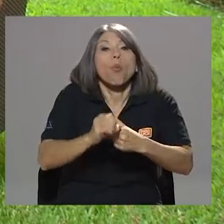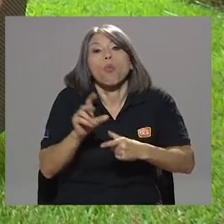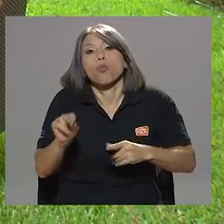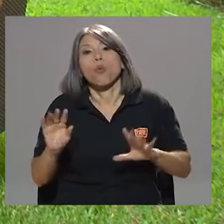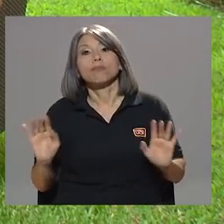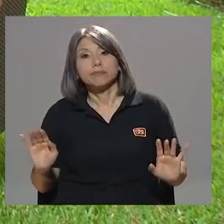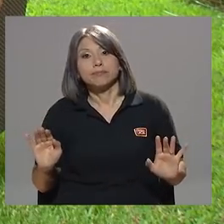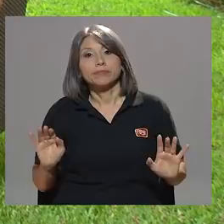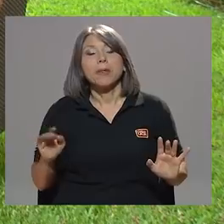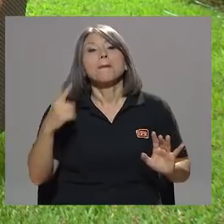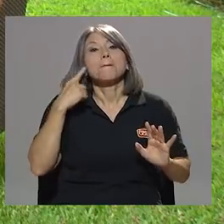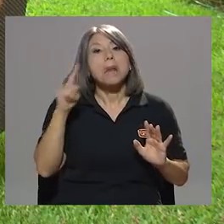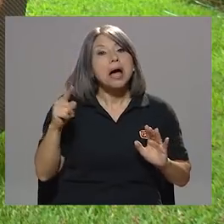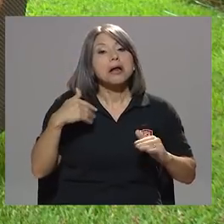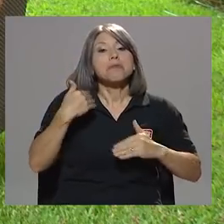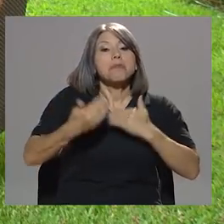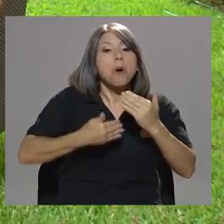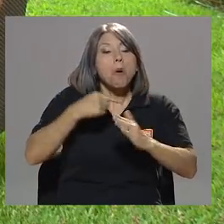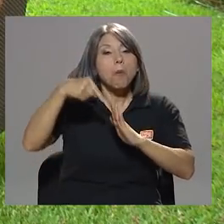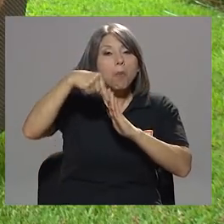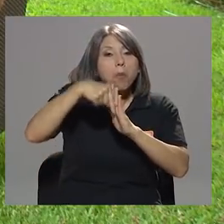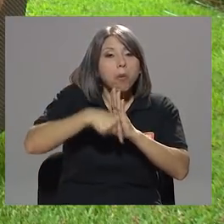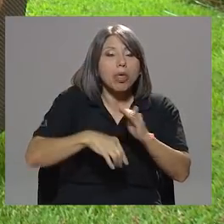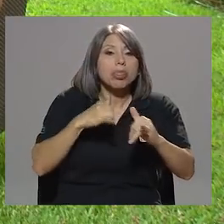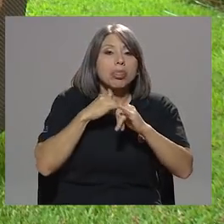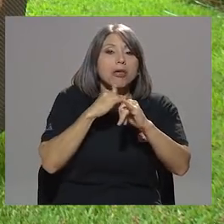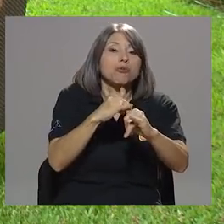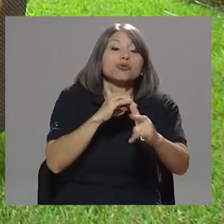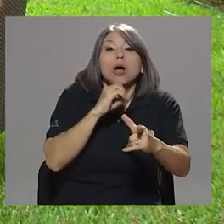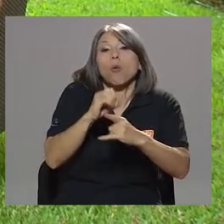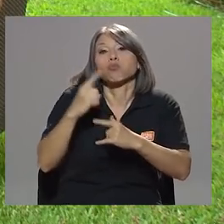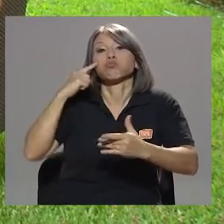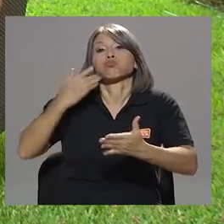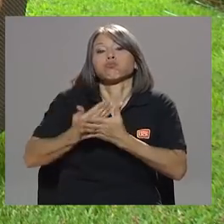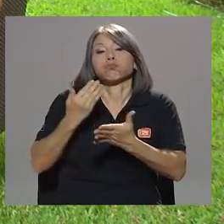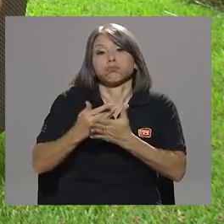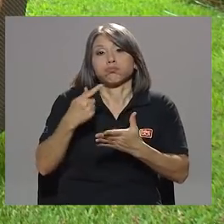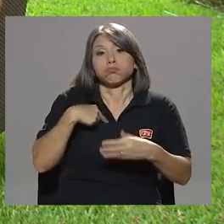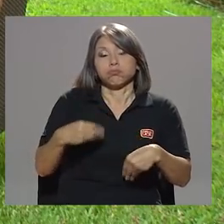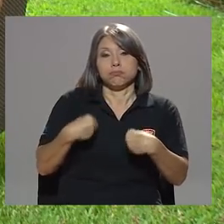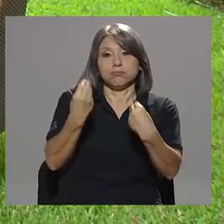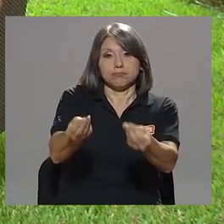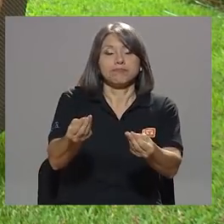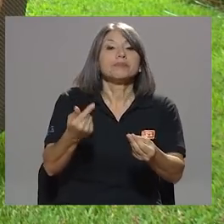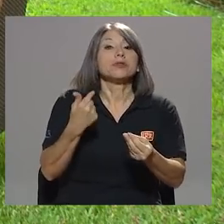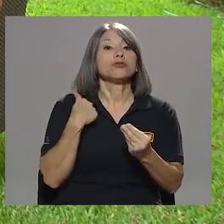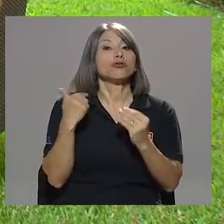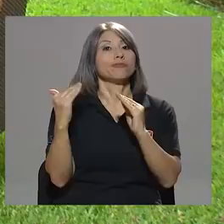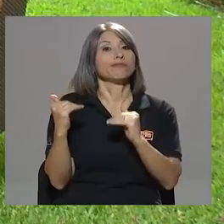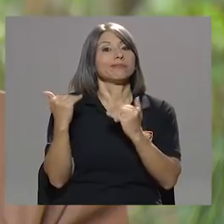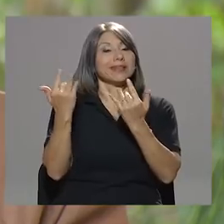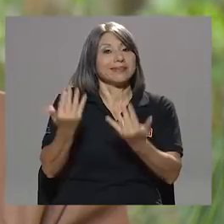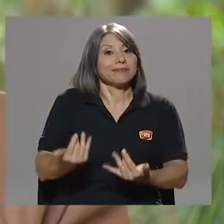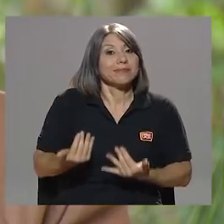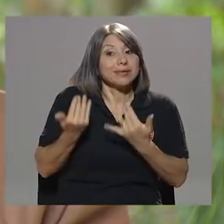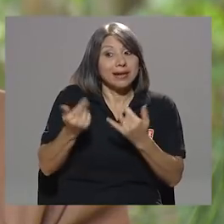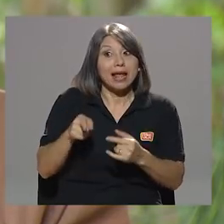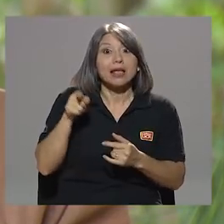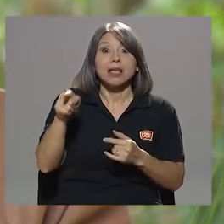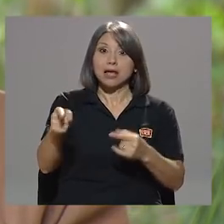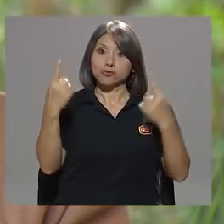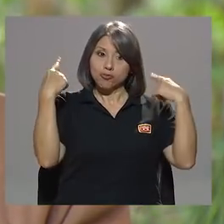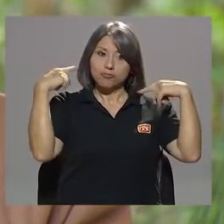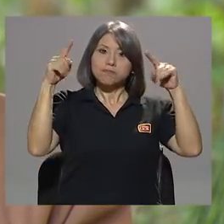amplitud de la denuncia o de las pruebas que yo le aporté y esperaría en efecto que eso llegue a buen